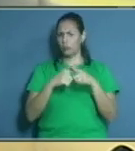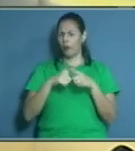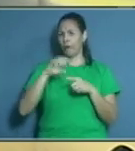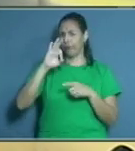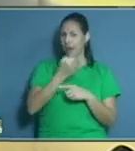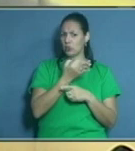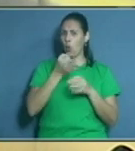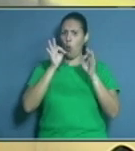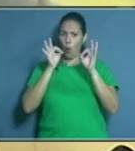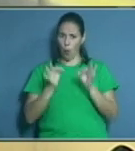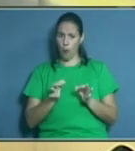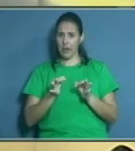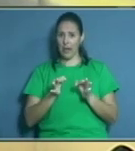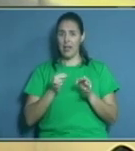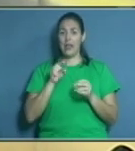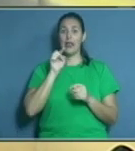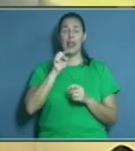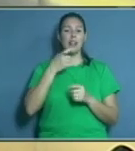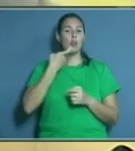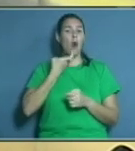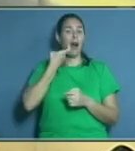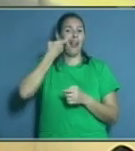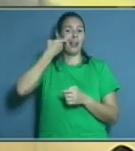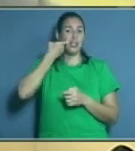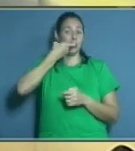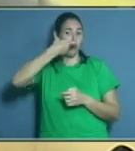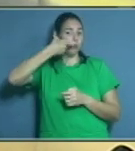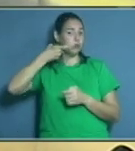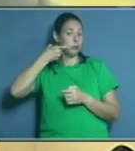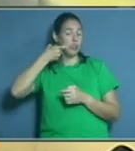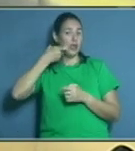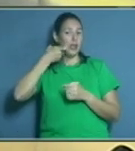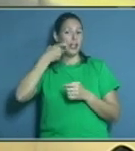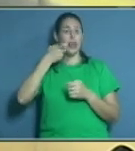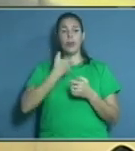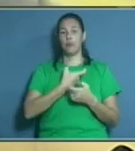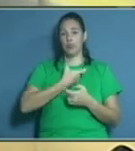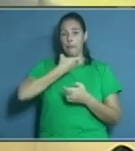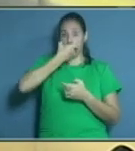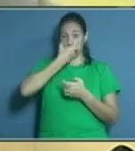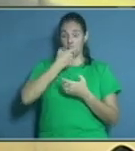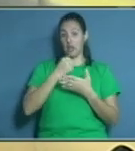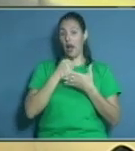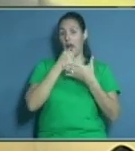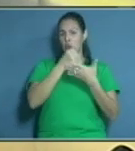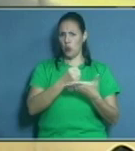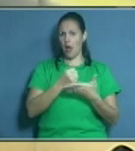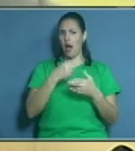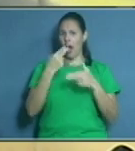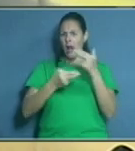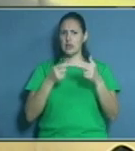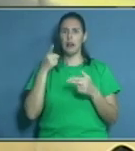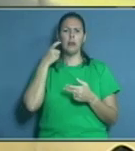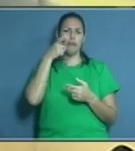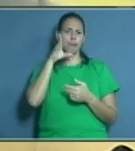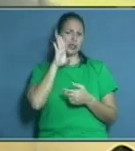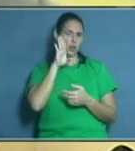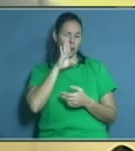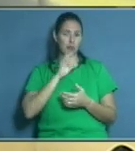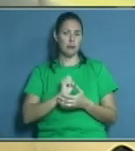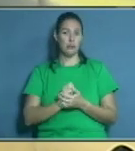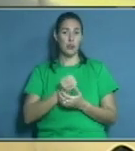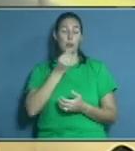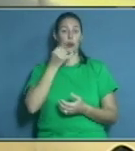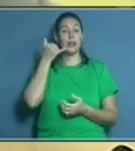ganchos o retenedores que sostienen las prótesis generan caries dentales? 24 45